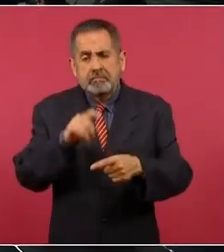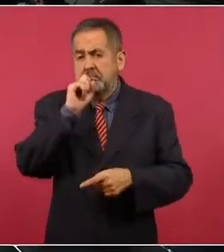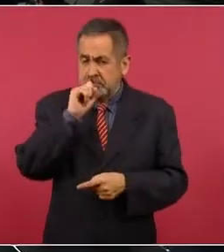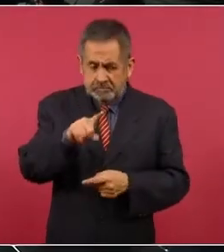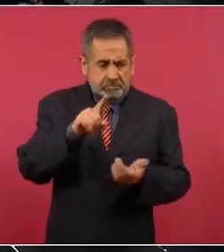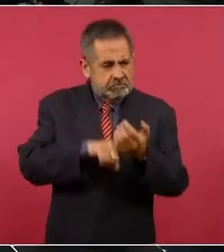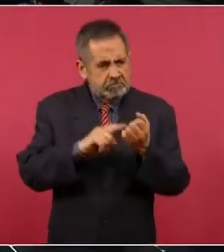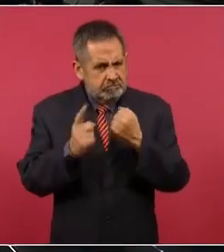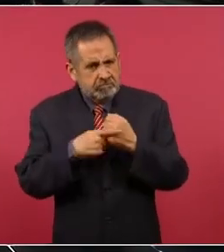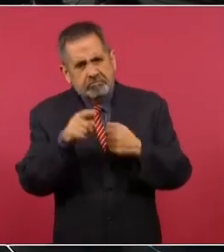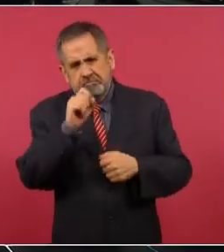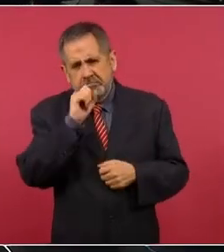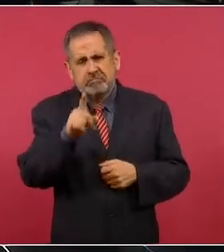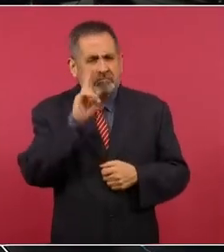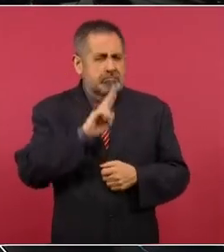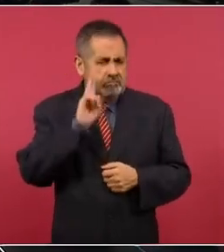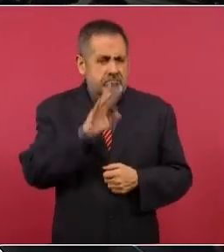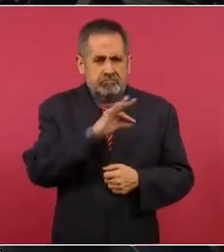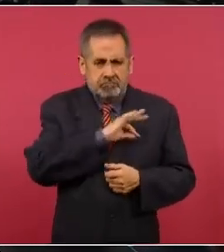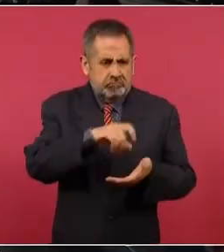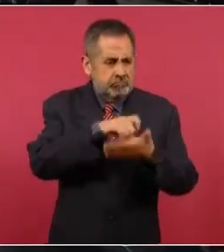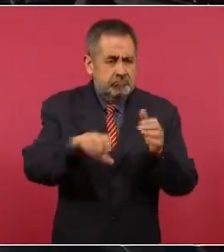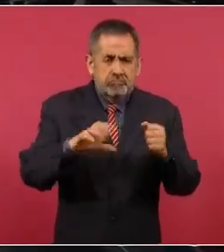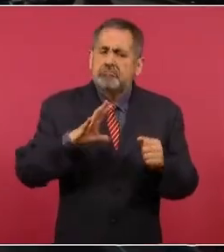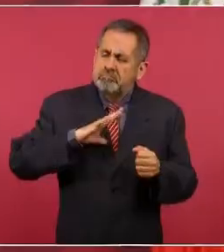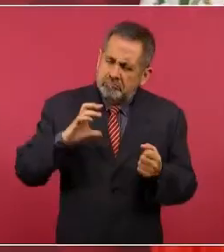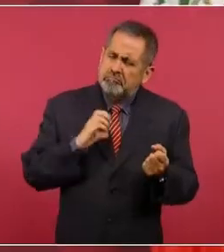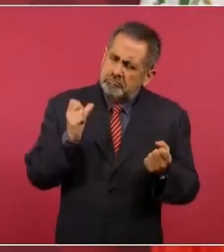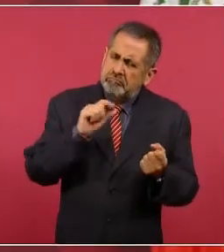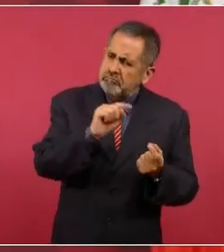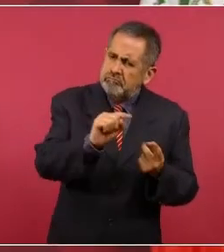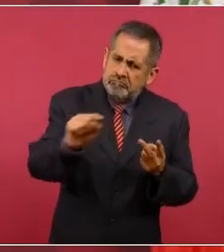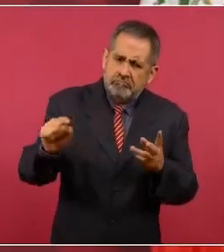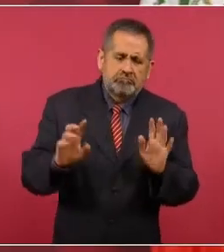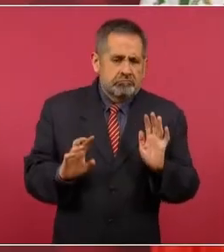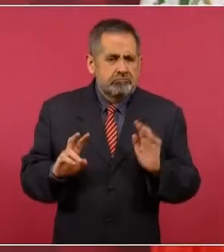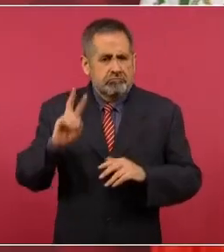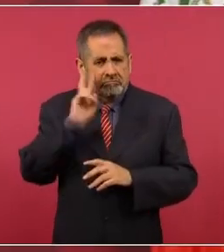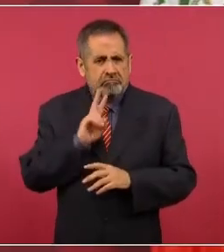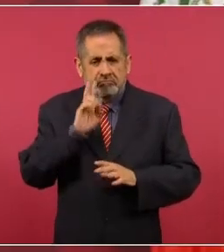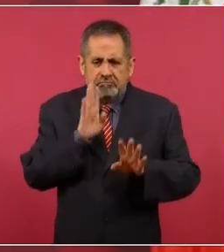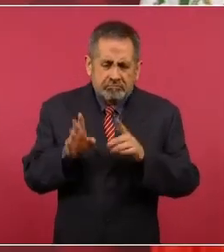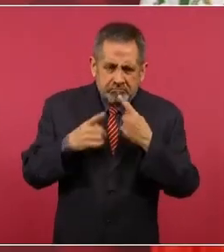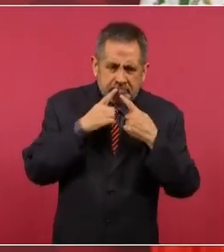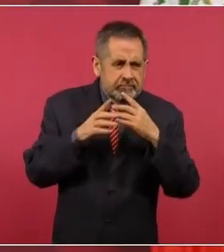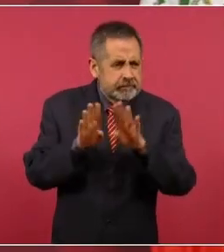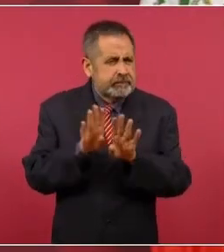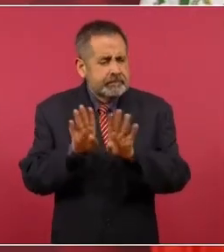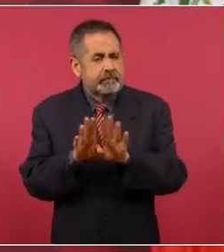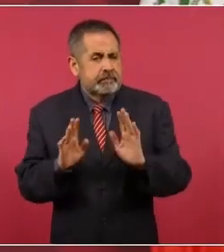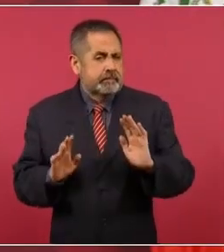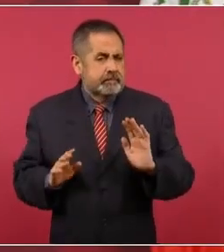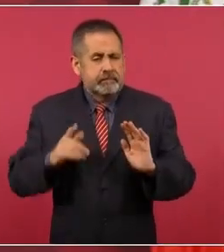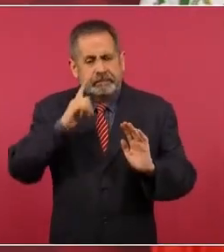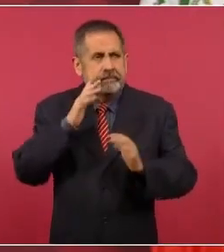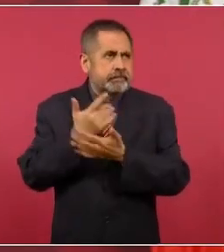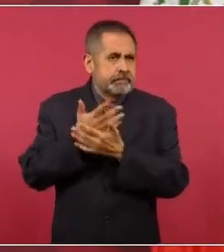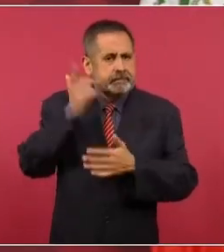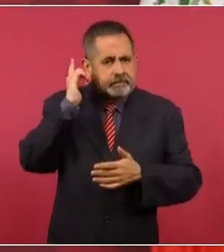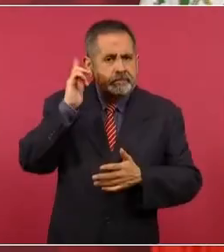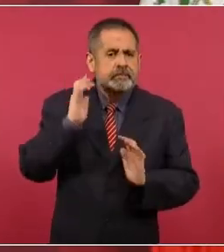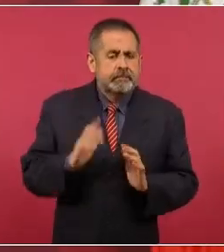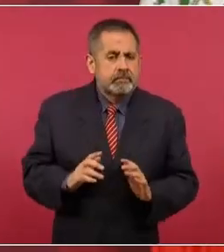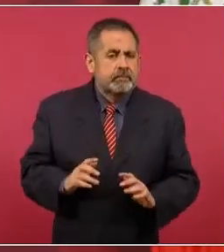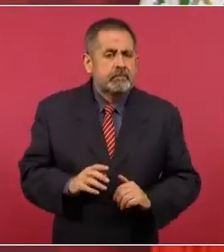posibilidades y otros. Y estamos nosotros esperando que